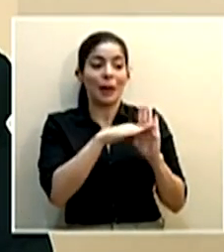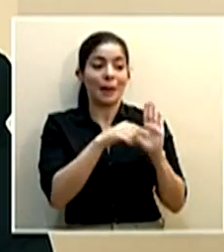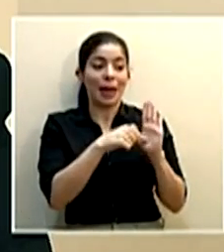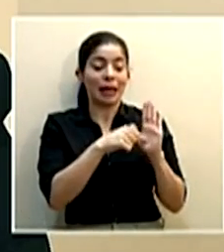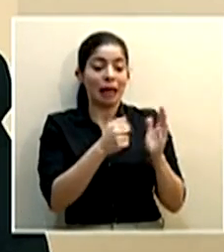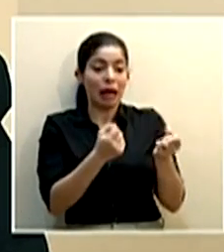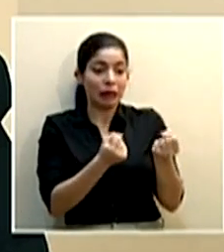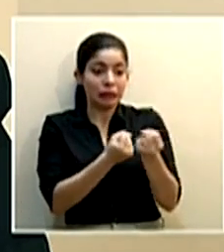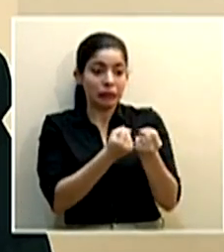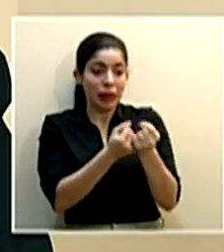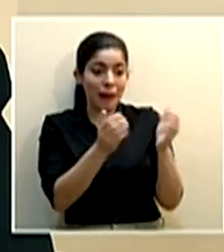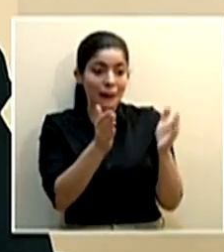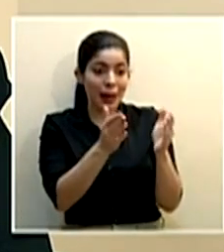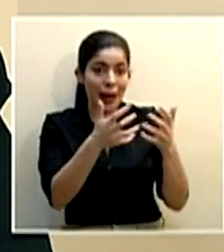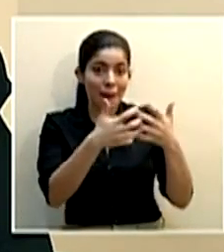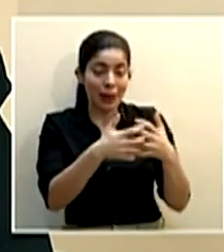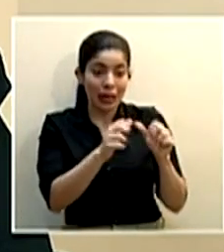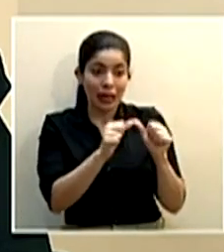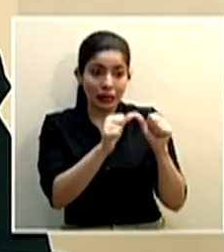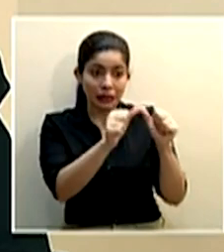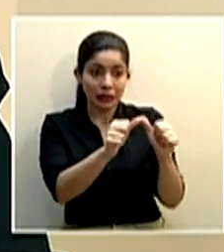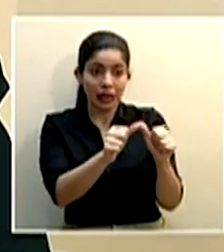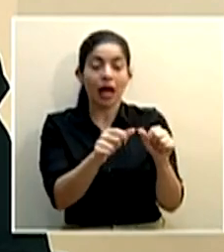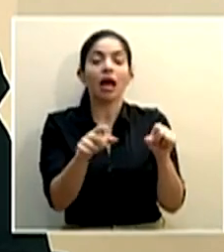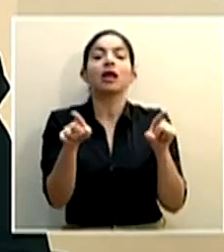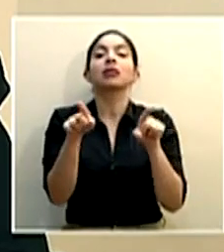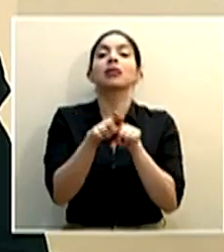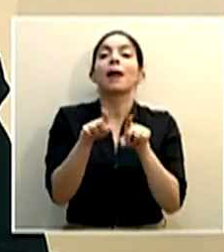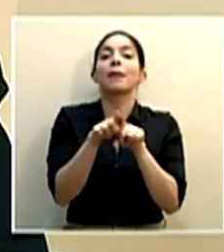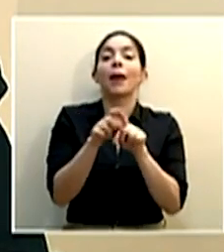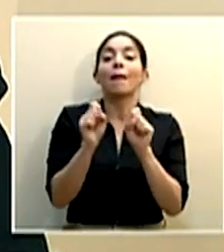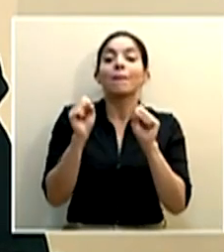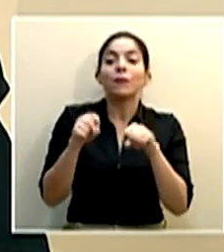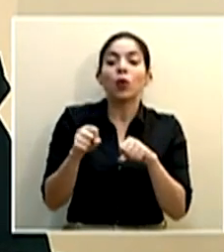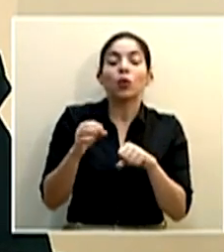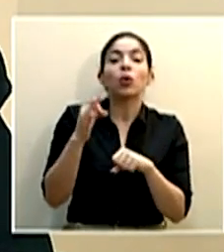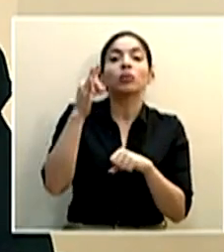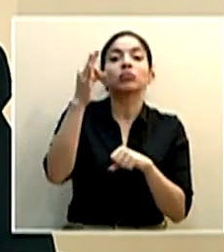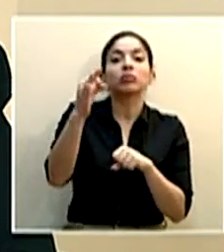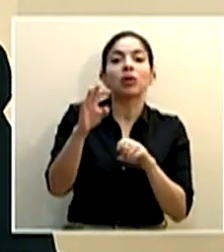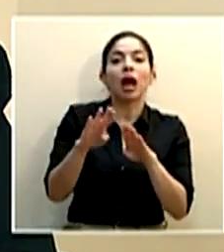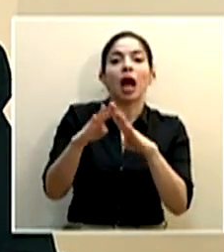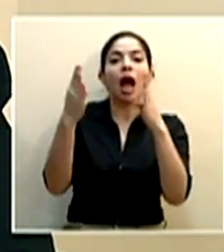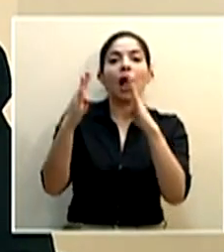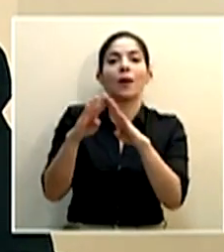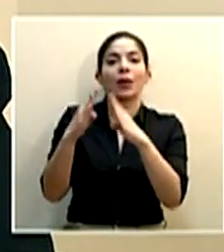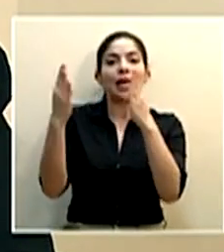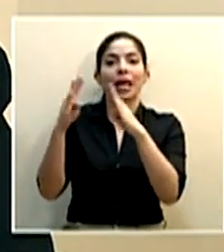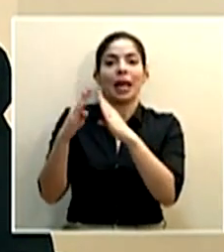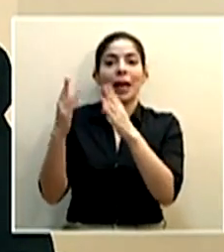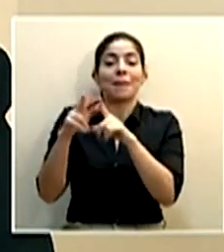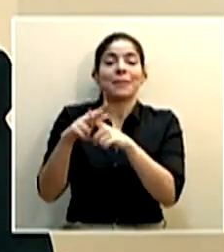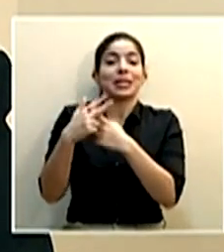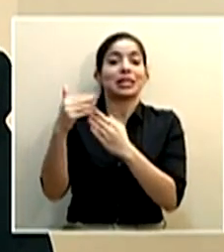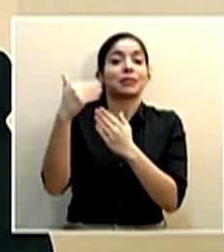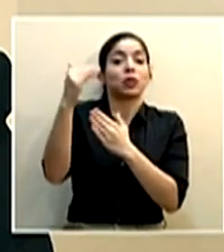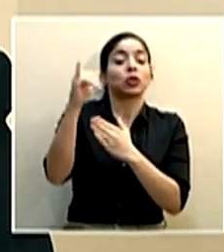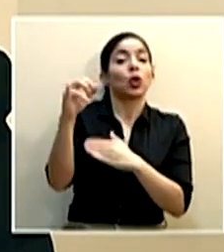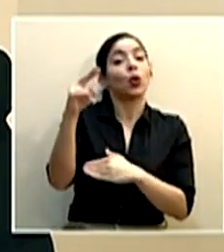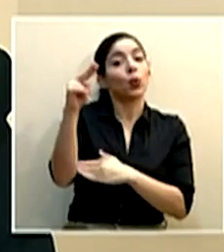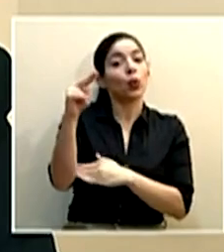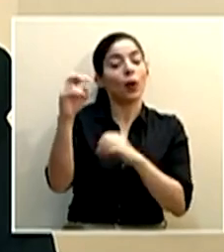pequeñas empresas sino también poder abrir a principios de junio